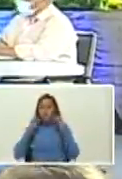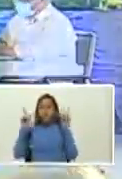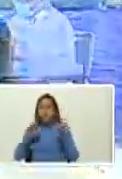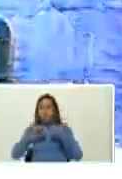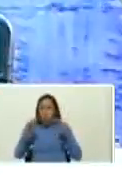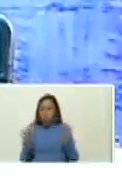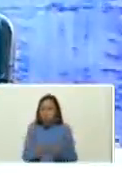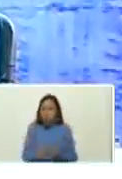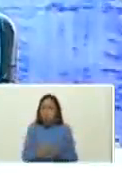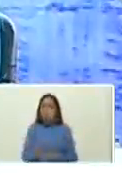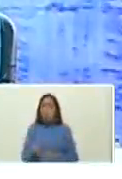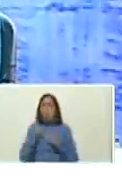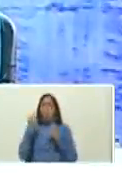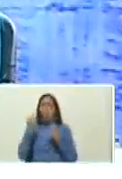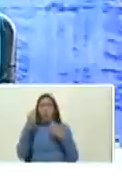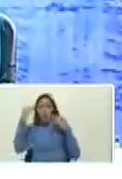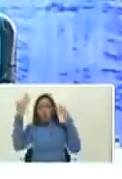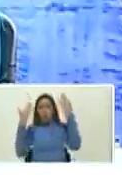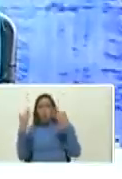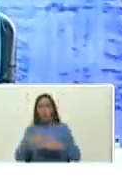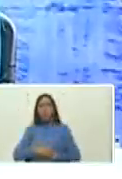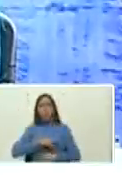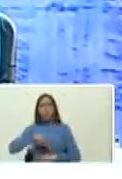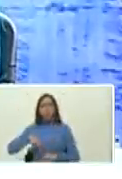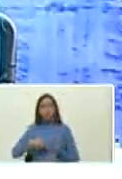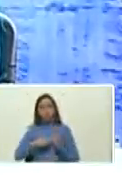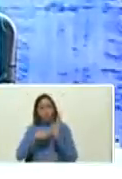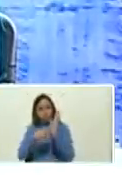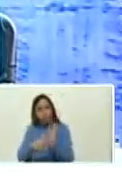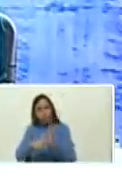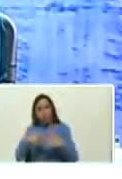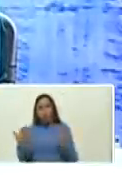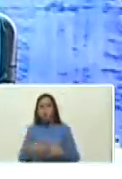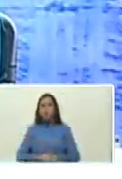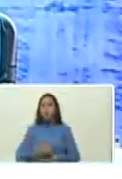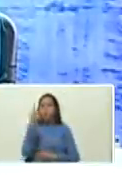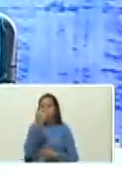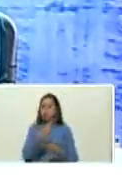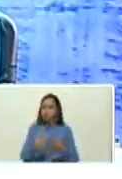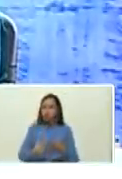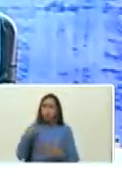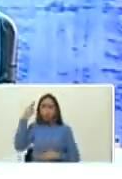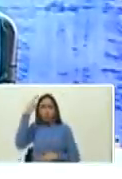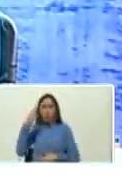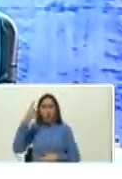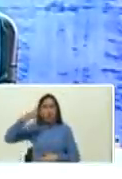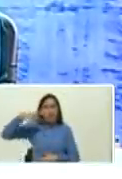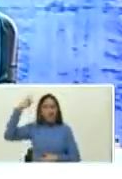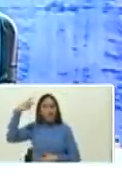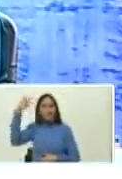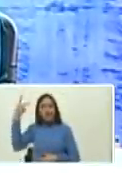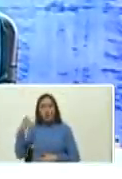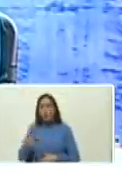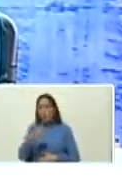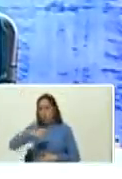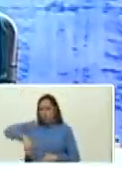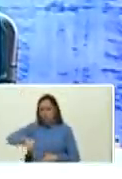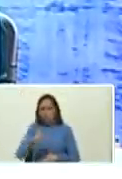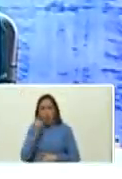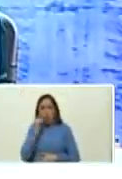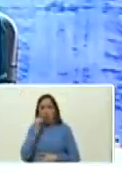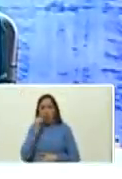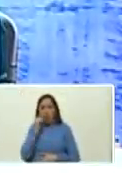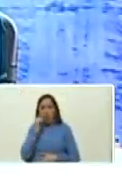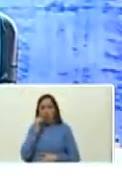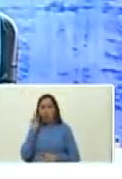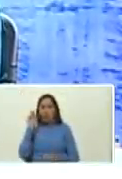que supera lo imaginado nos ofrece un penetrante retrato de la realidad psicológica de esos hombres llegados de